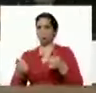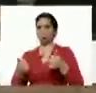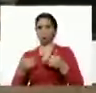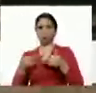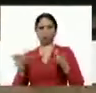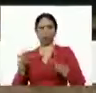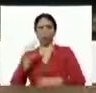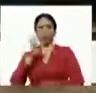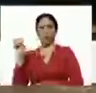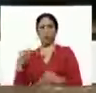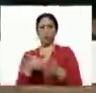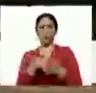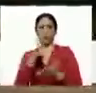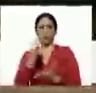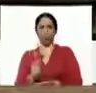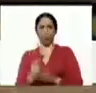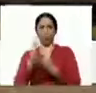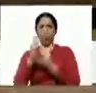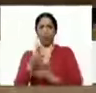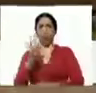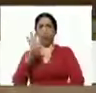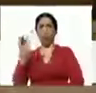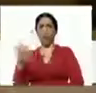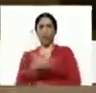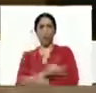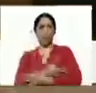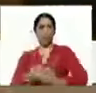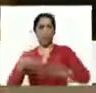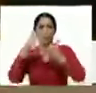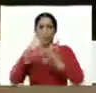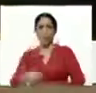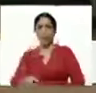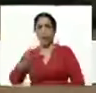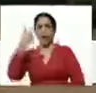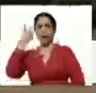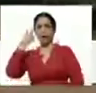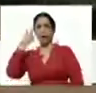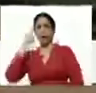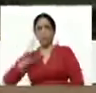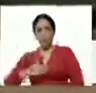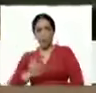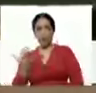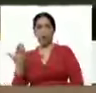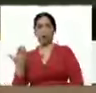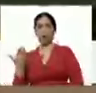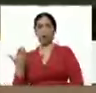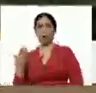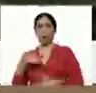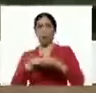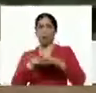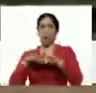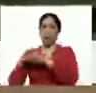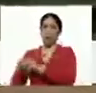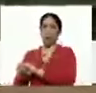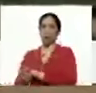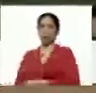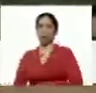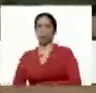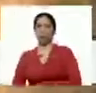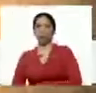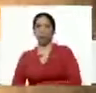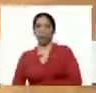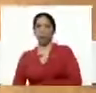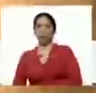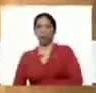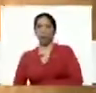40 mil toneladas 40 millones de kilos de arroz paddy podrán almacenarse recibirse